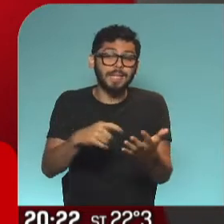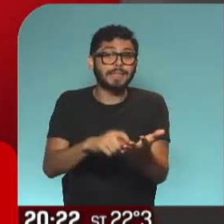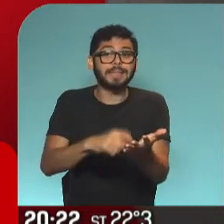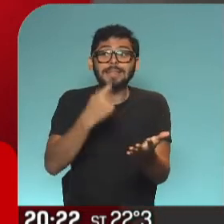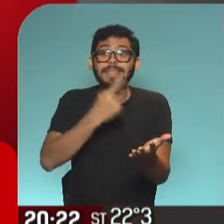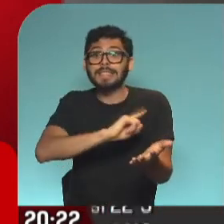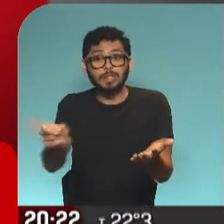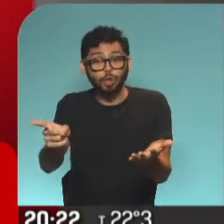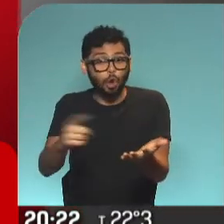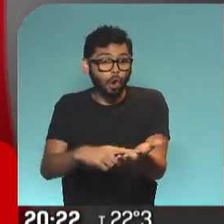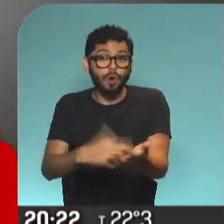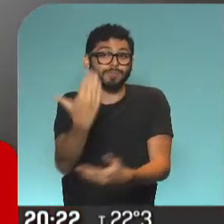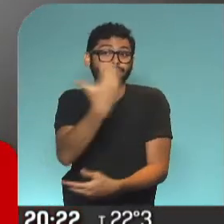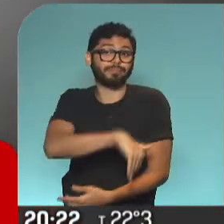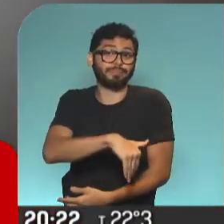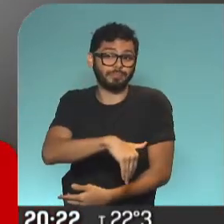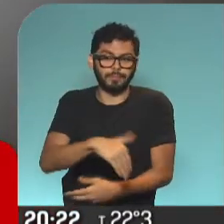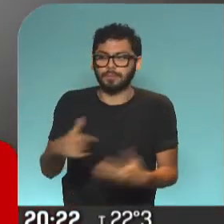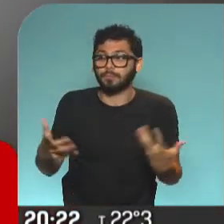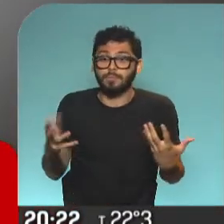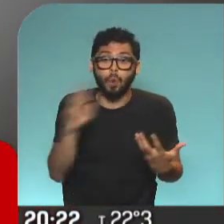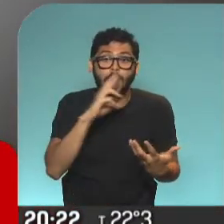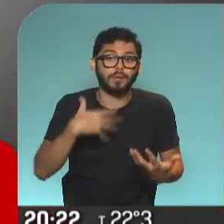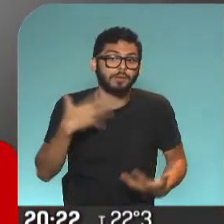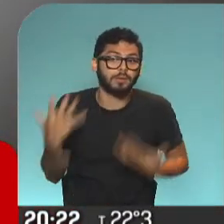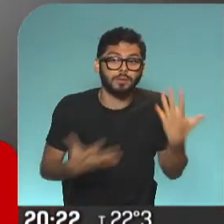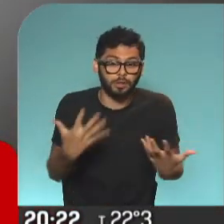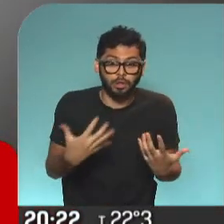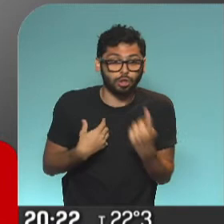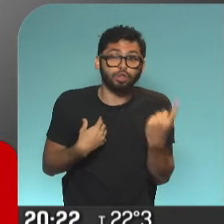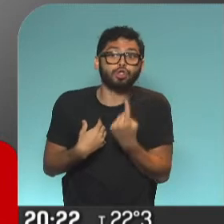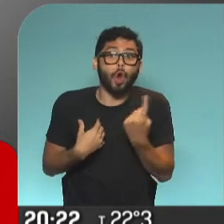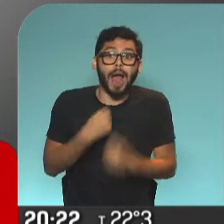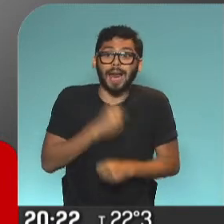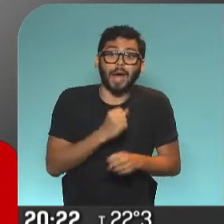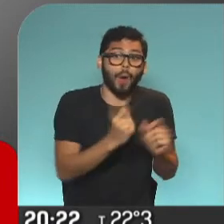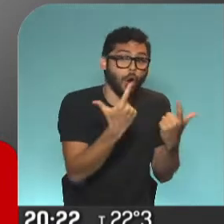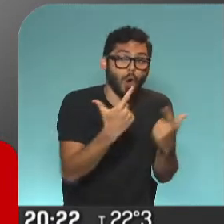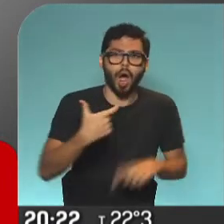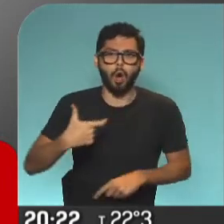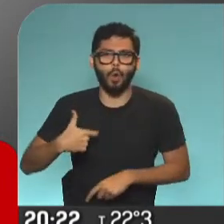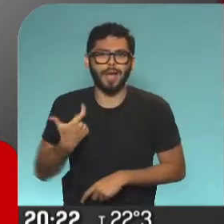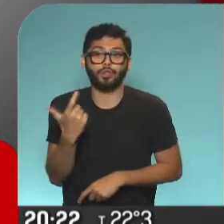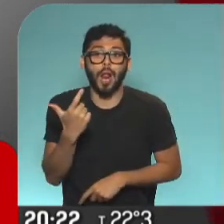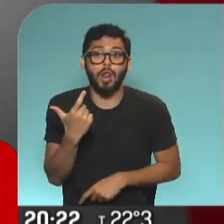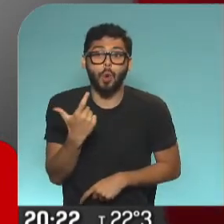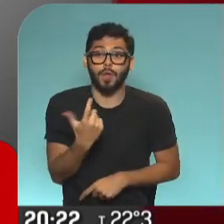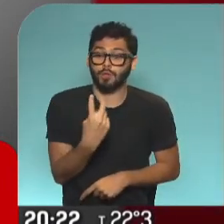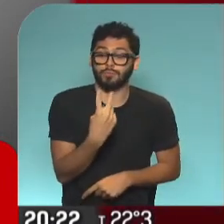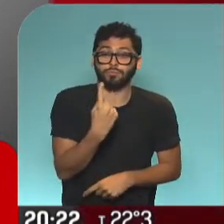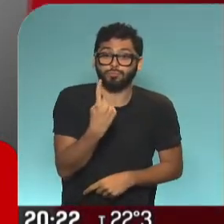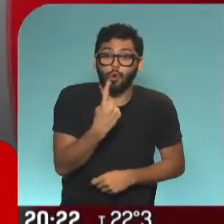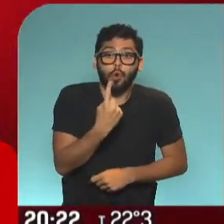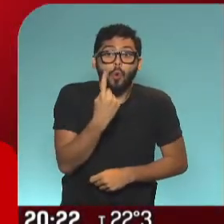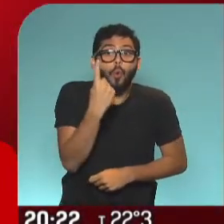podía perder la mano. Ante esa situación, la mujer sola, sin trabajo, sin obra social, a cargo y como única